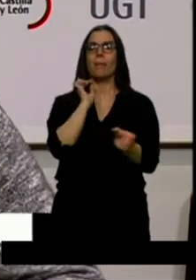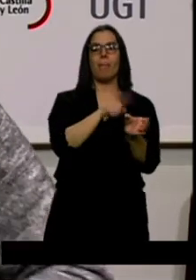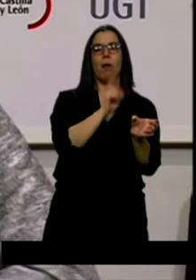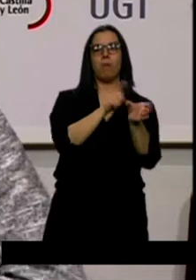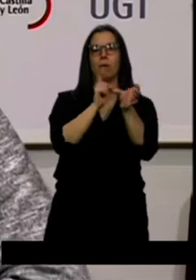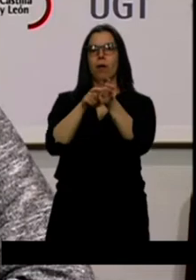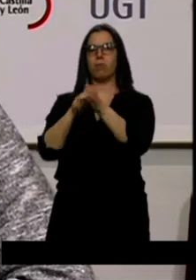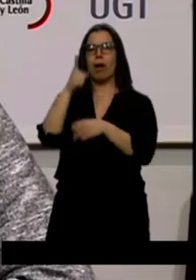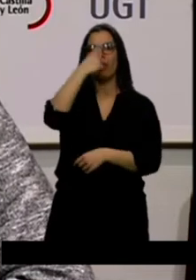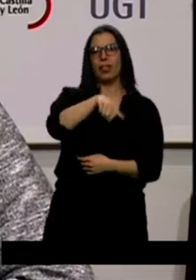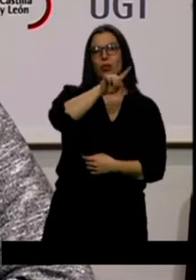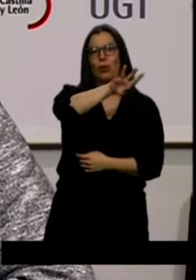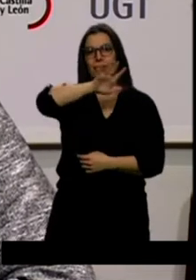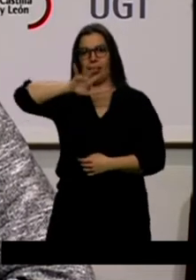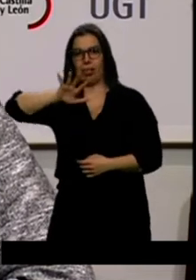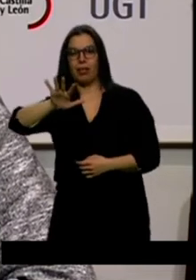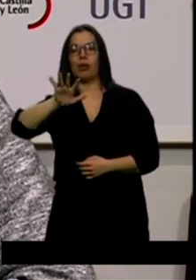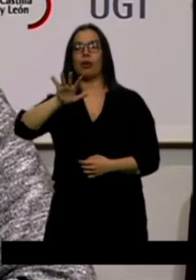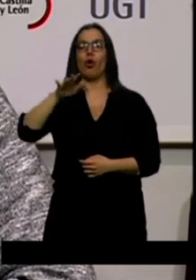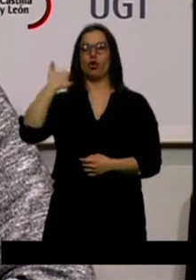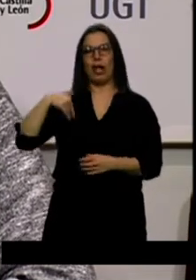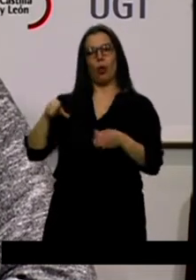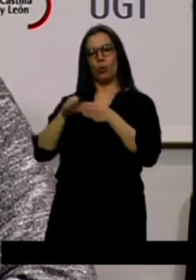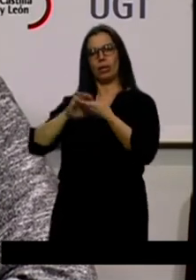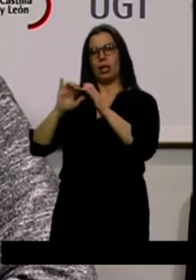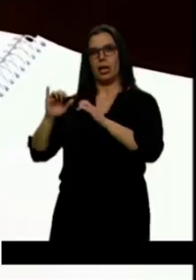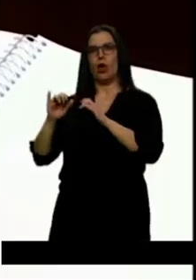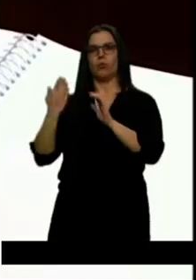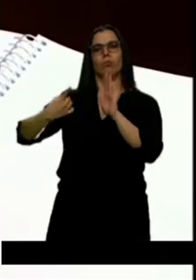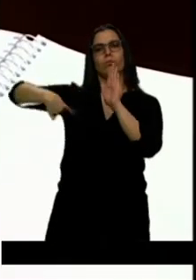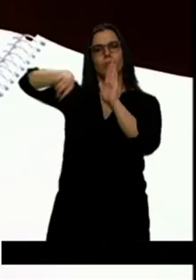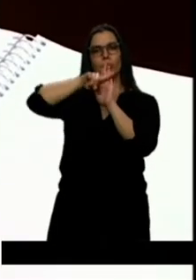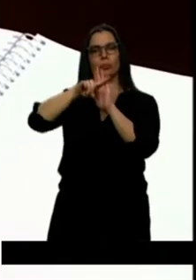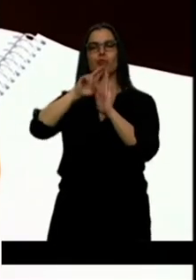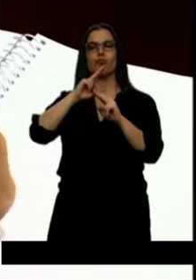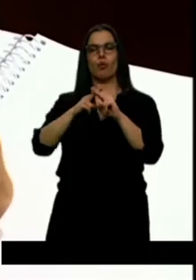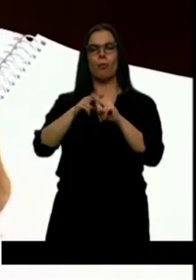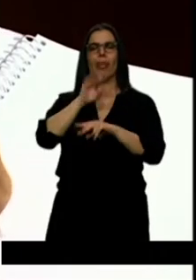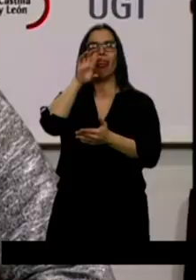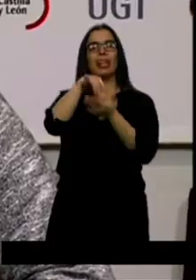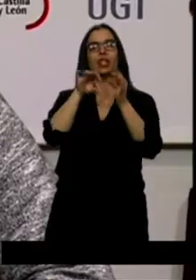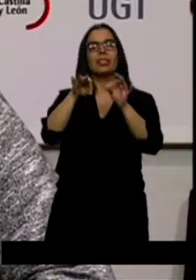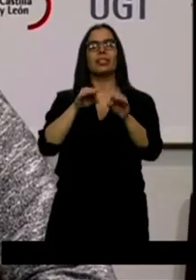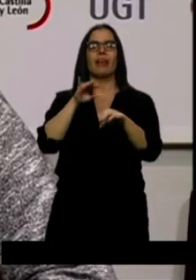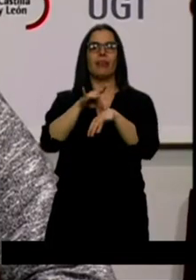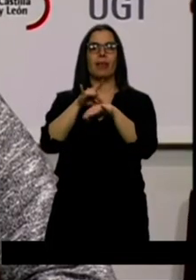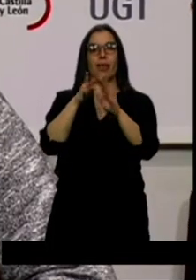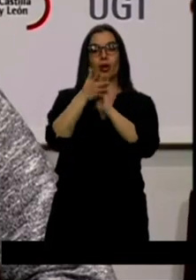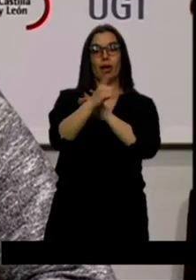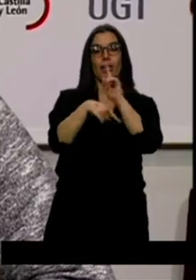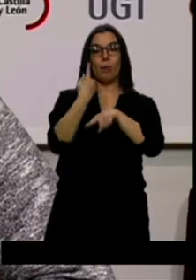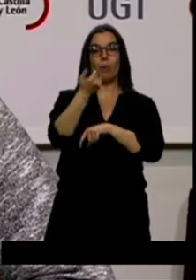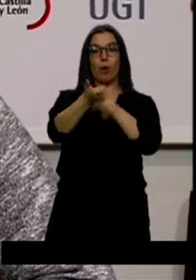tiene tipificados la Junta de Castilla y León como centros de enfermedades crónicas y progresivamente ir haciendo una incorporación progresiva